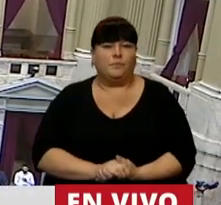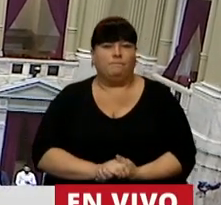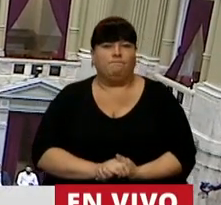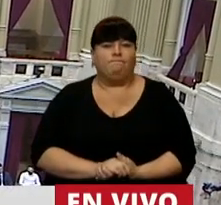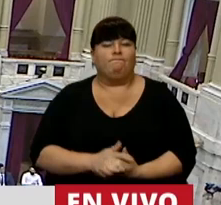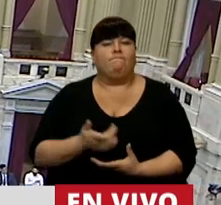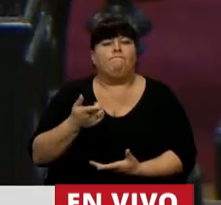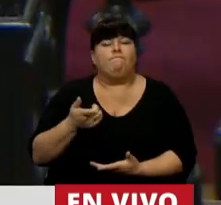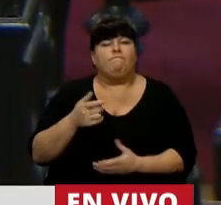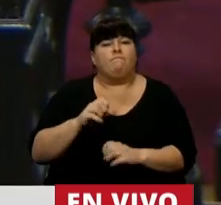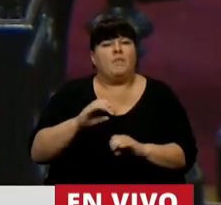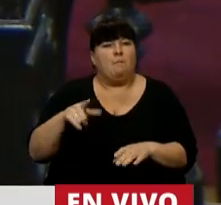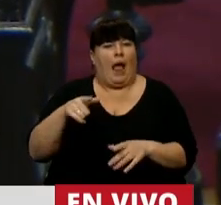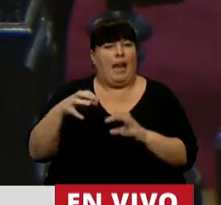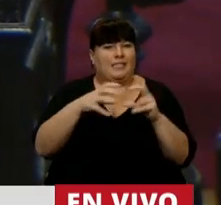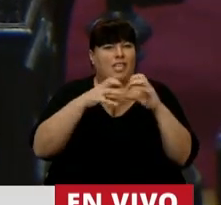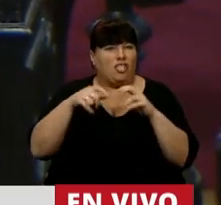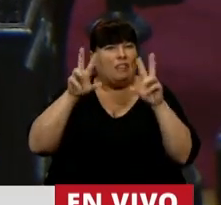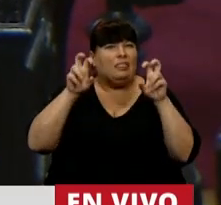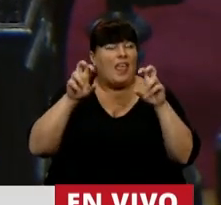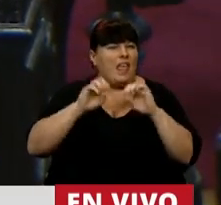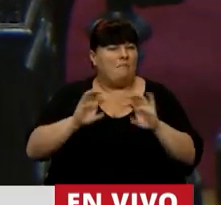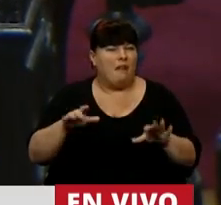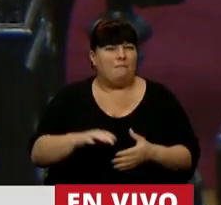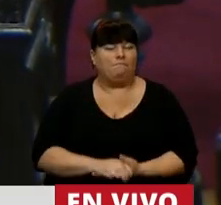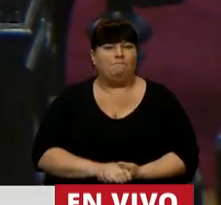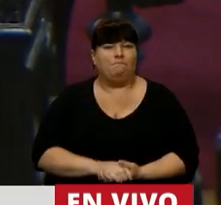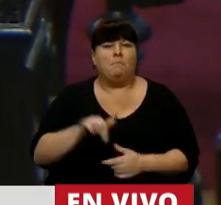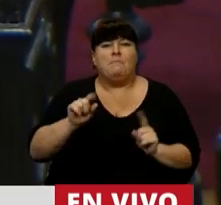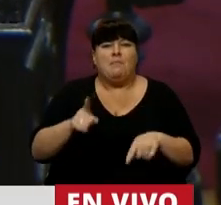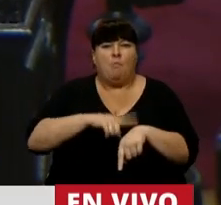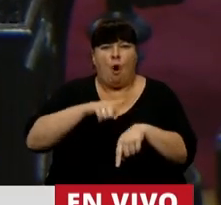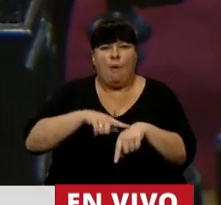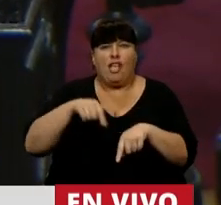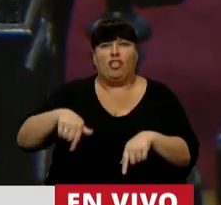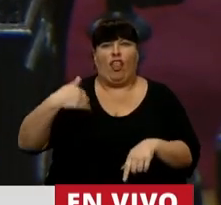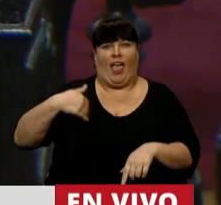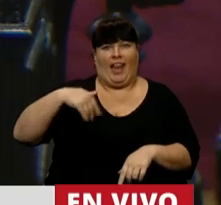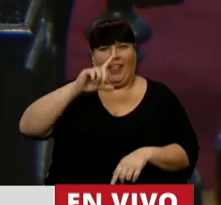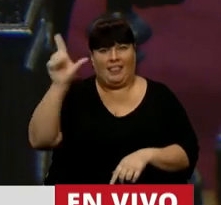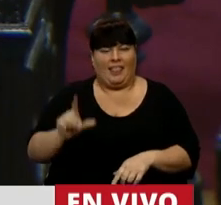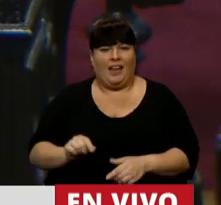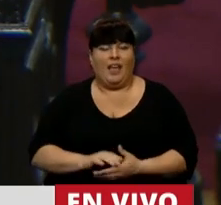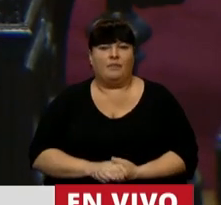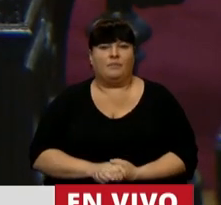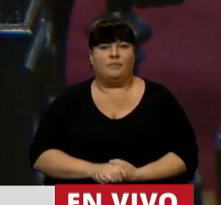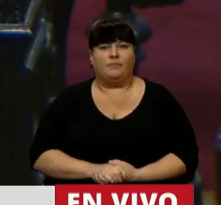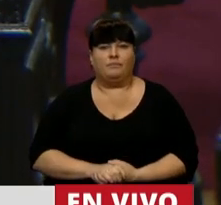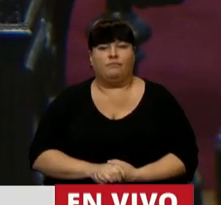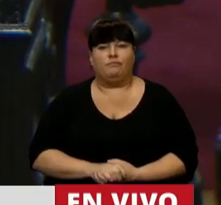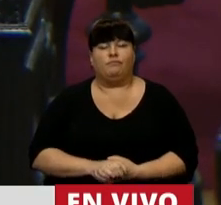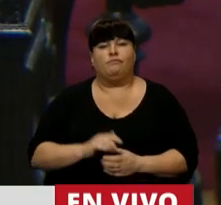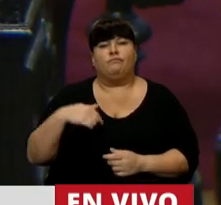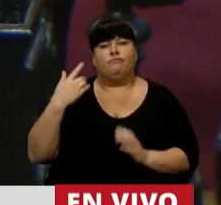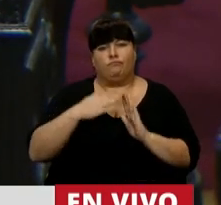la inconveniencia en el tratamiento de este tema en este momento que vive la República Argentina. Bueno, hemos